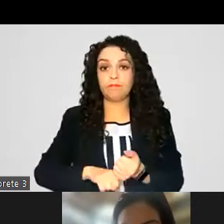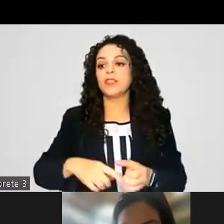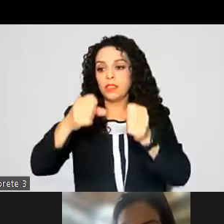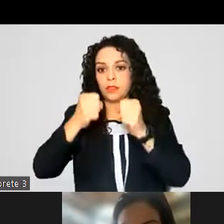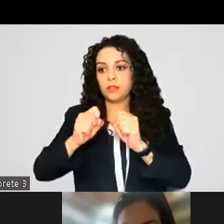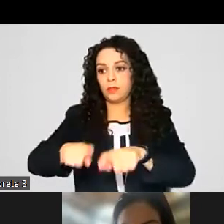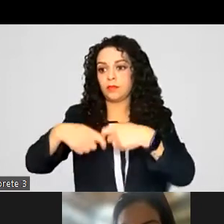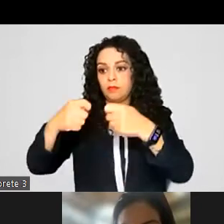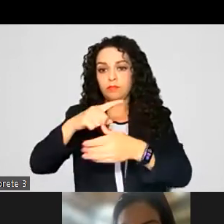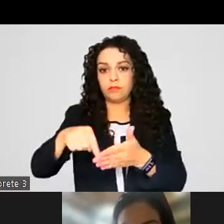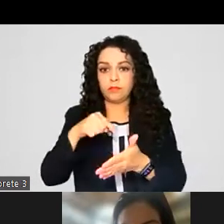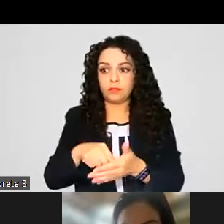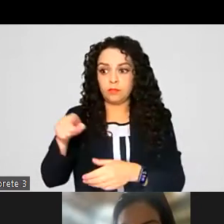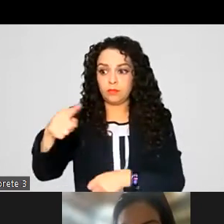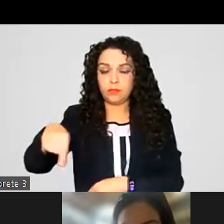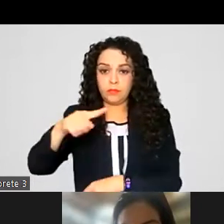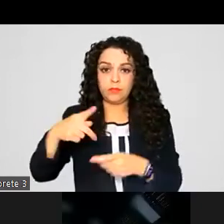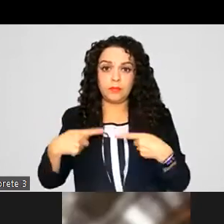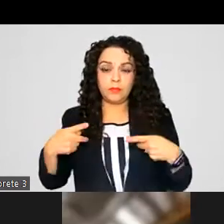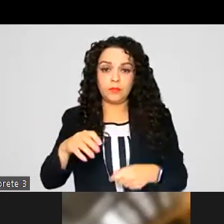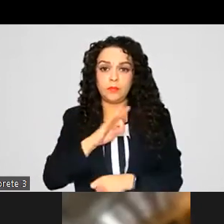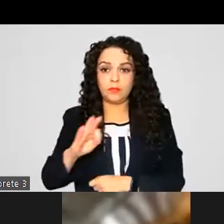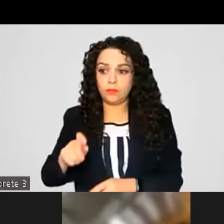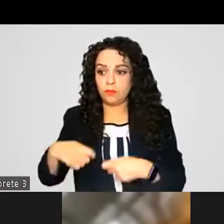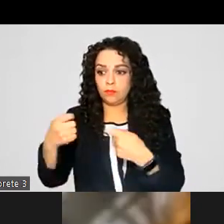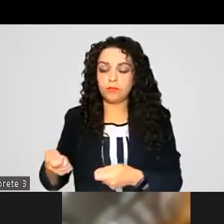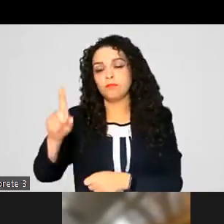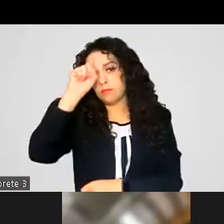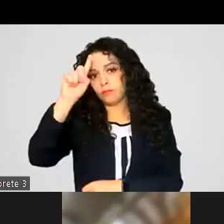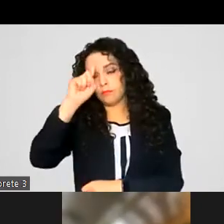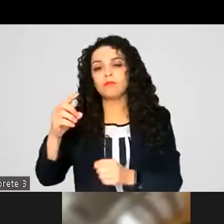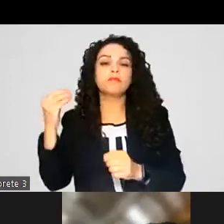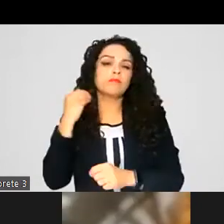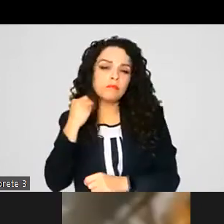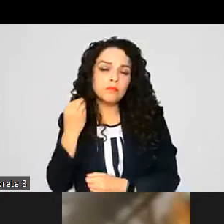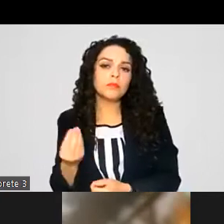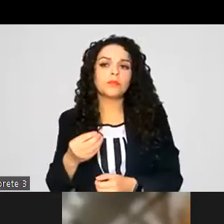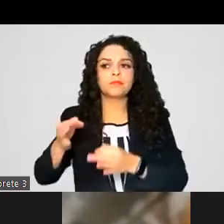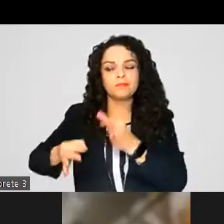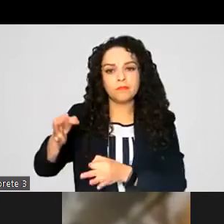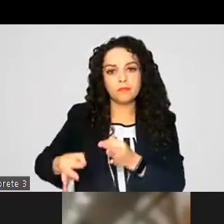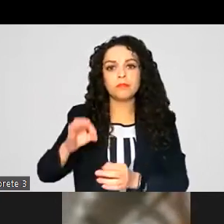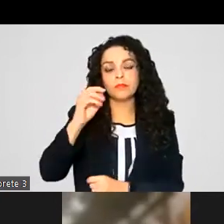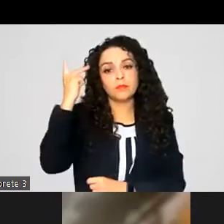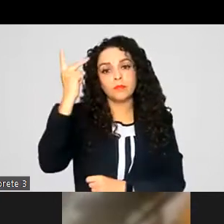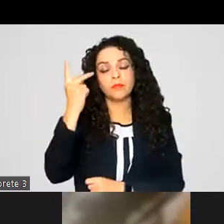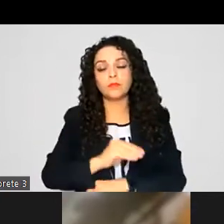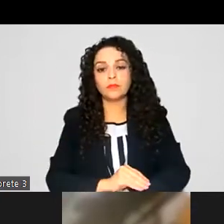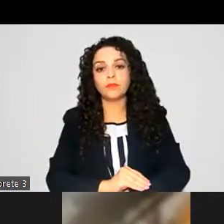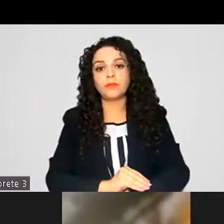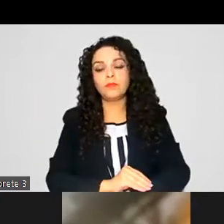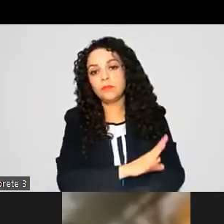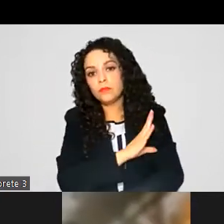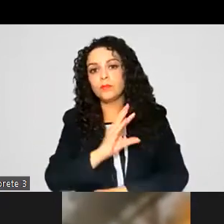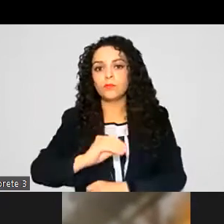para estas poblaciones en donde puedan recibir servicios de asesoría jurídica y psicoemocional así como la formación de redes de apoyo que son